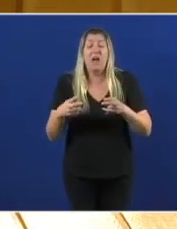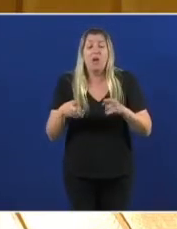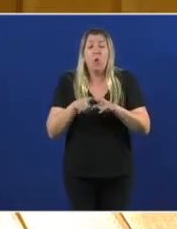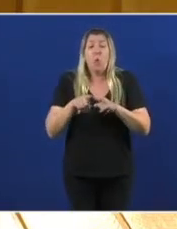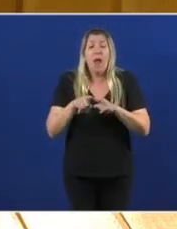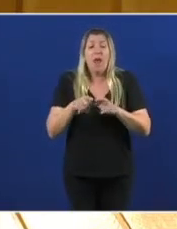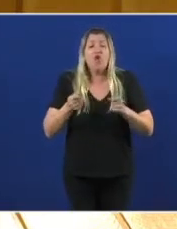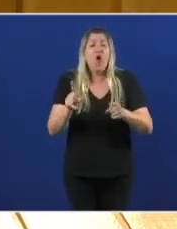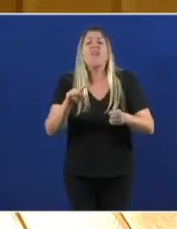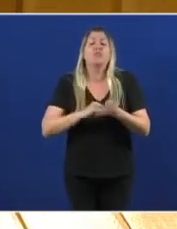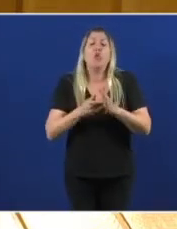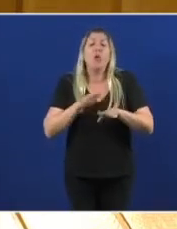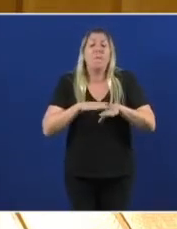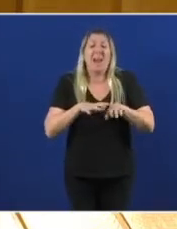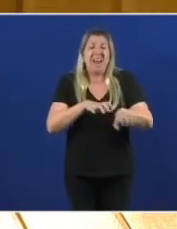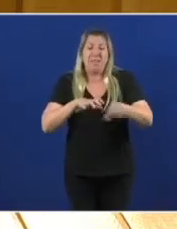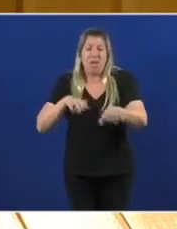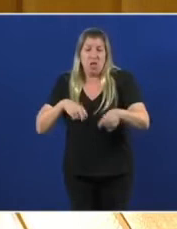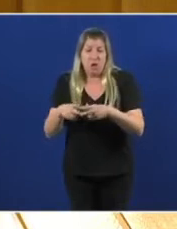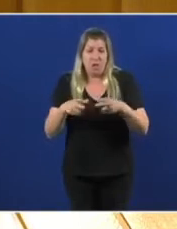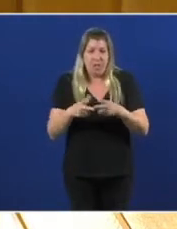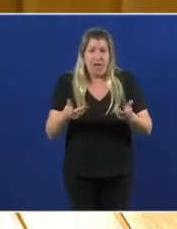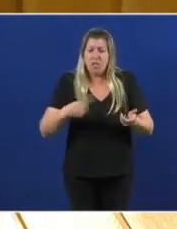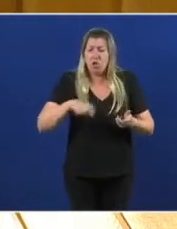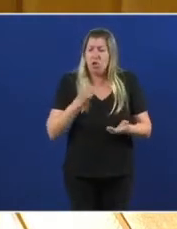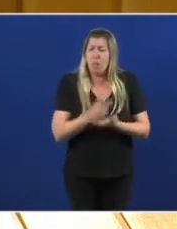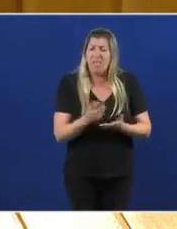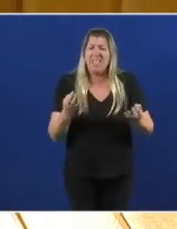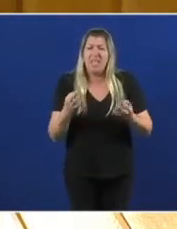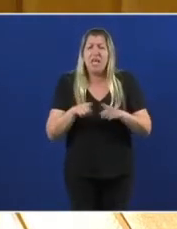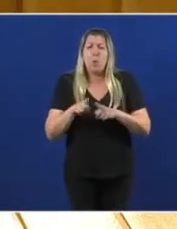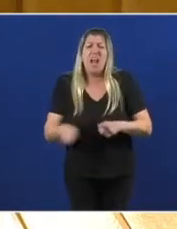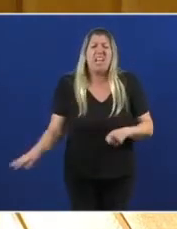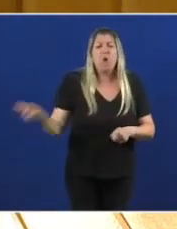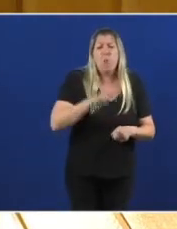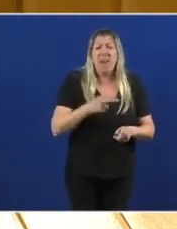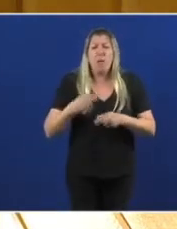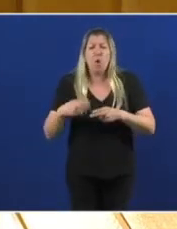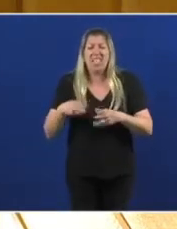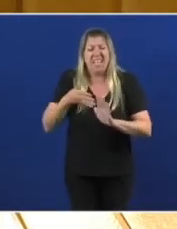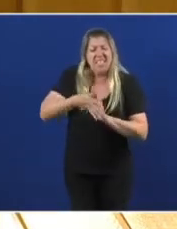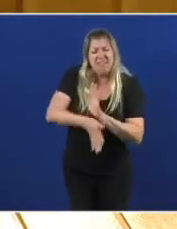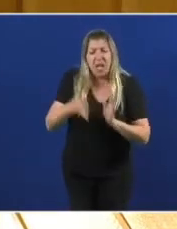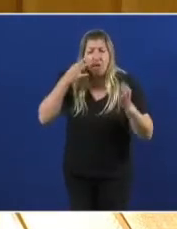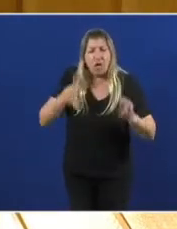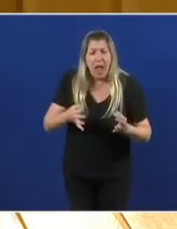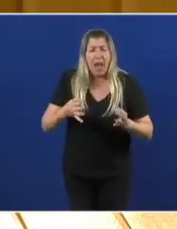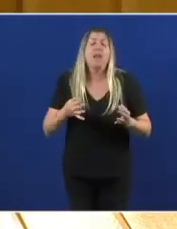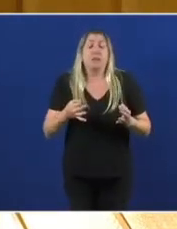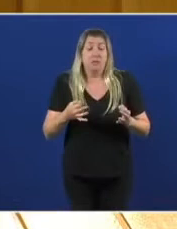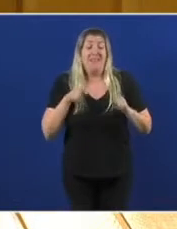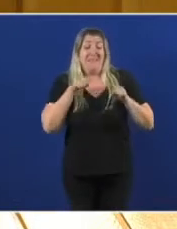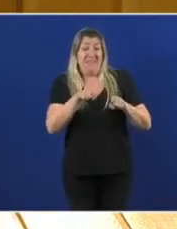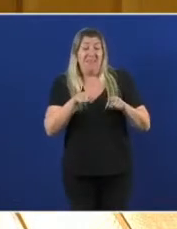ás maiorías sociais, e nos apostamos por recuperar o verdadeiro significado da política, que é esa que fai posible